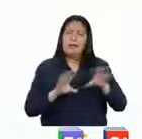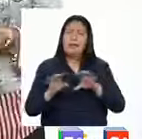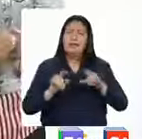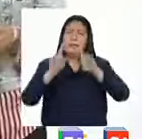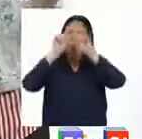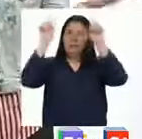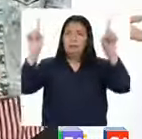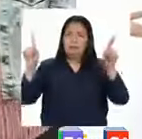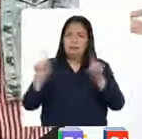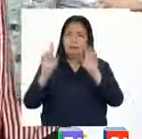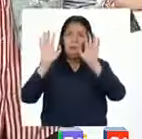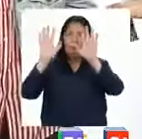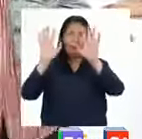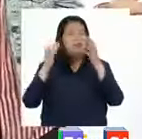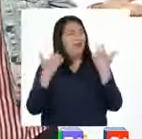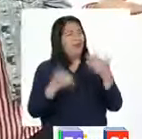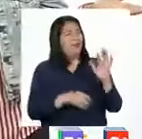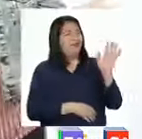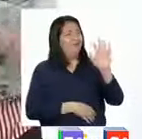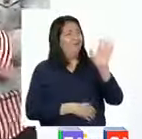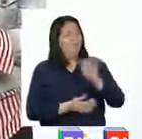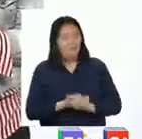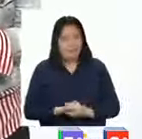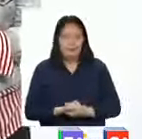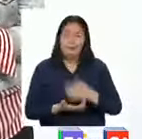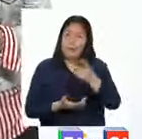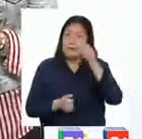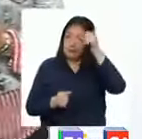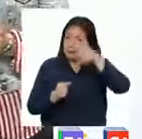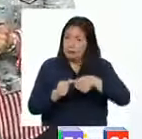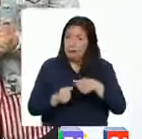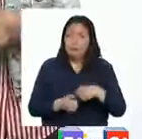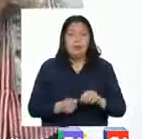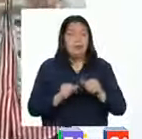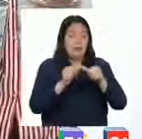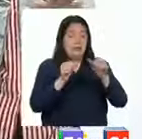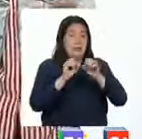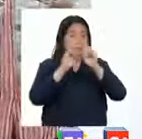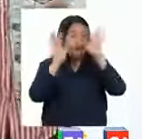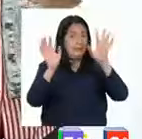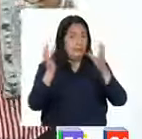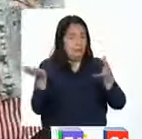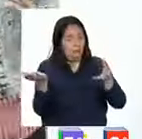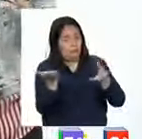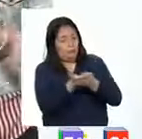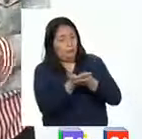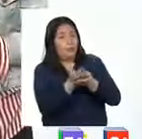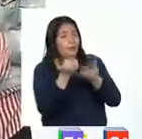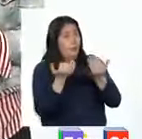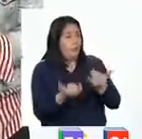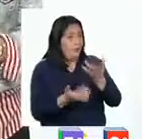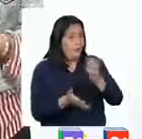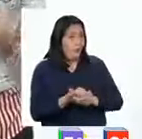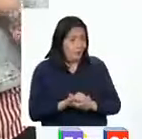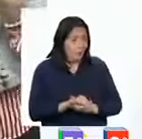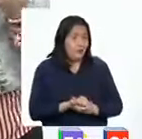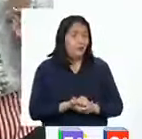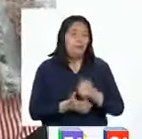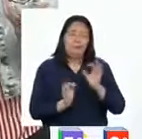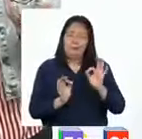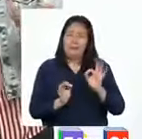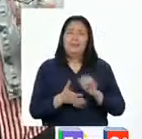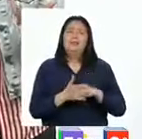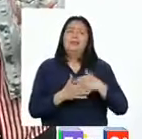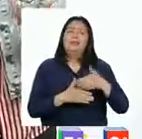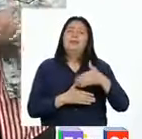su afiche. Y ahora sí, nos despedimos. Recuerden colocar la fecha y guardar lo realizado de la actividad de hoy en sus portafolios para que